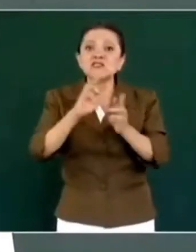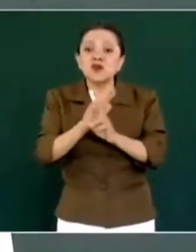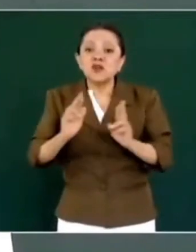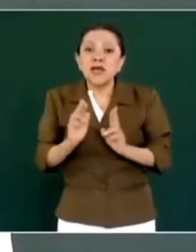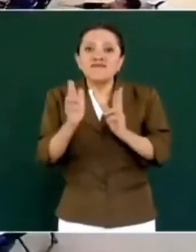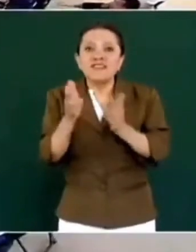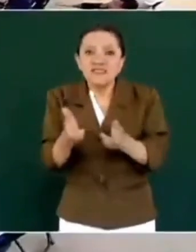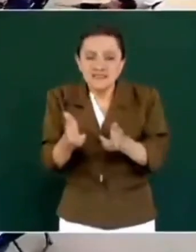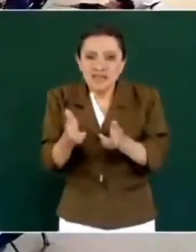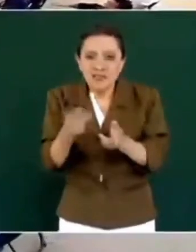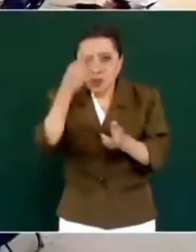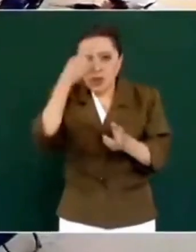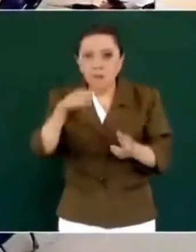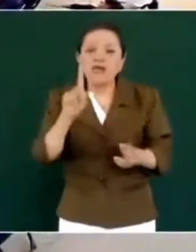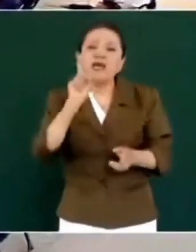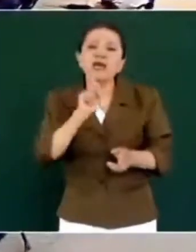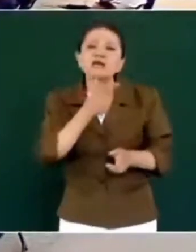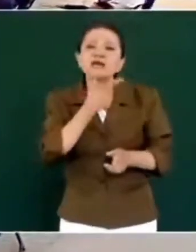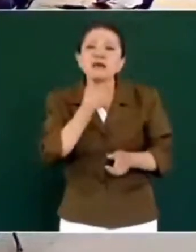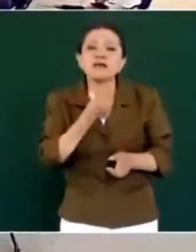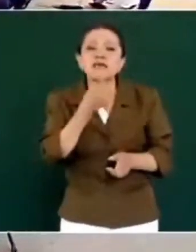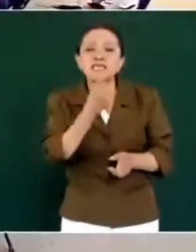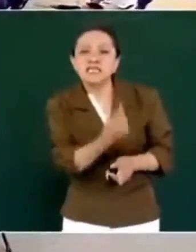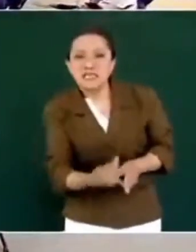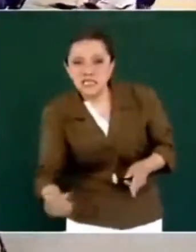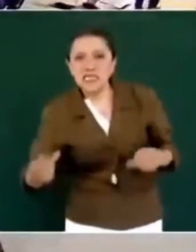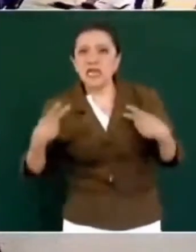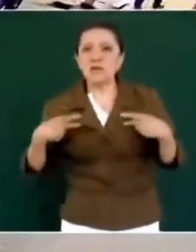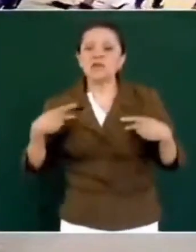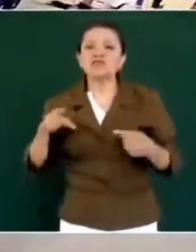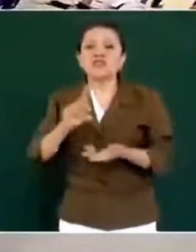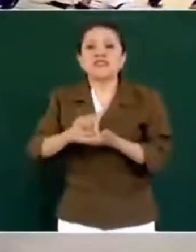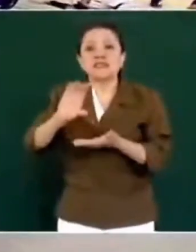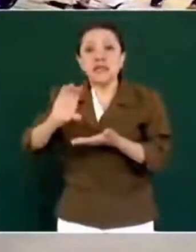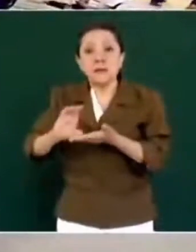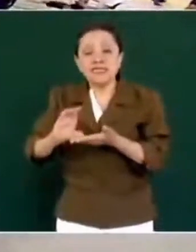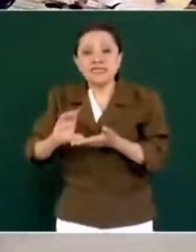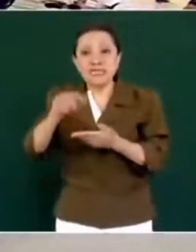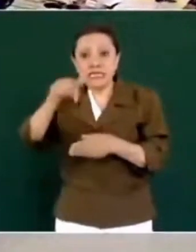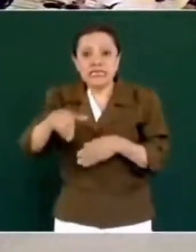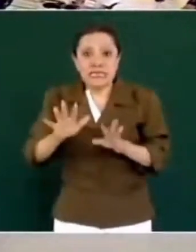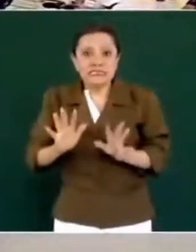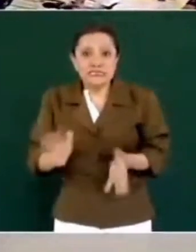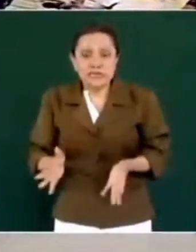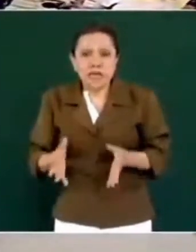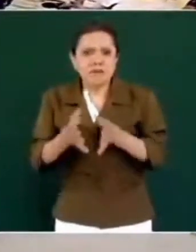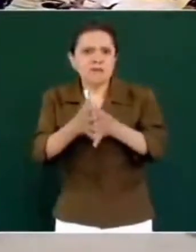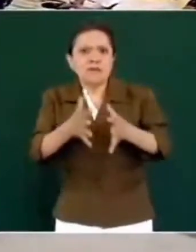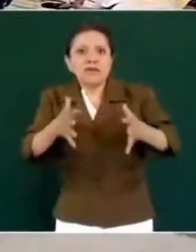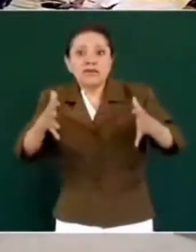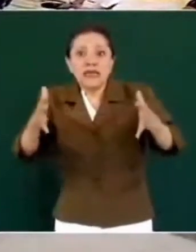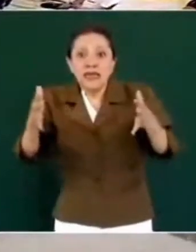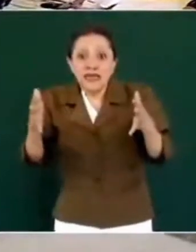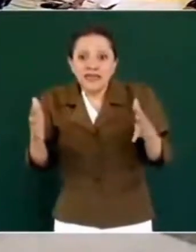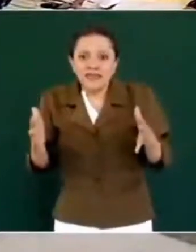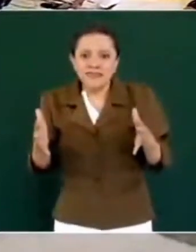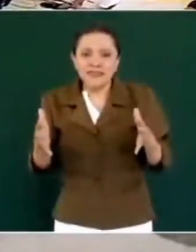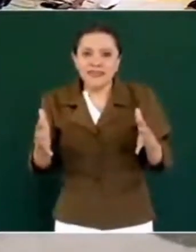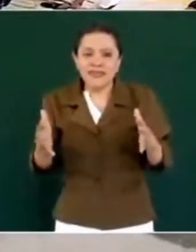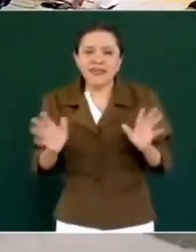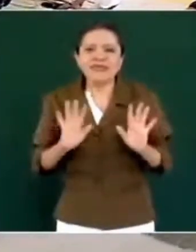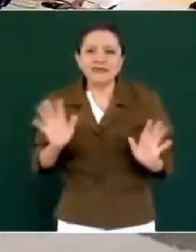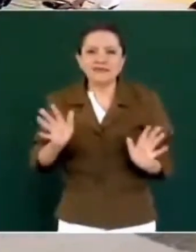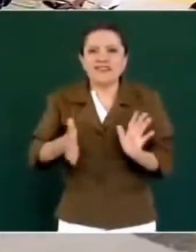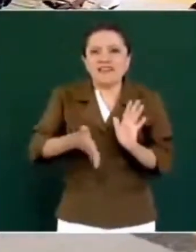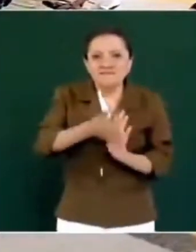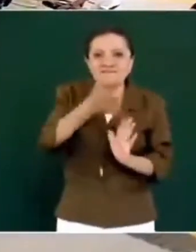para niñas, niños, personas con discapacidad muy grande, que se está